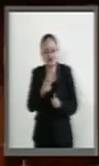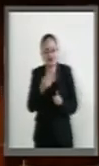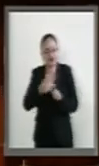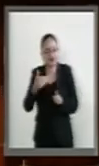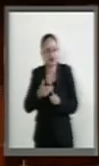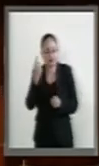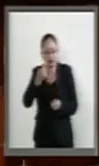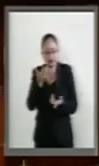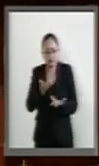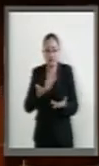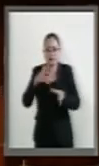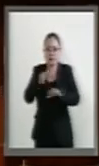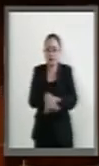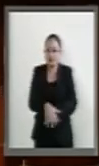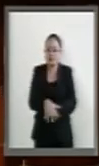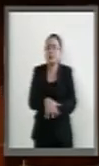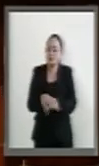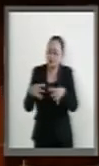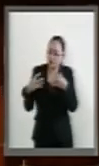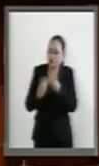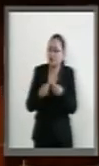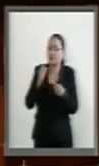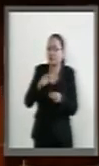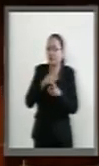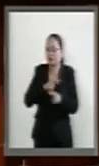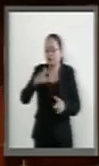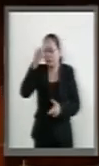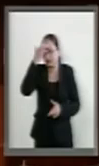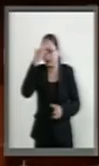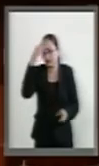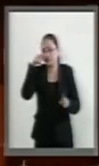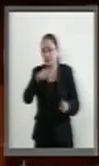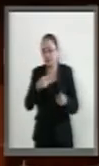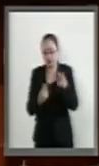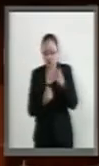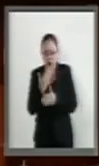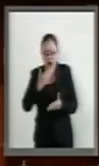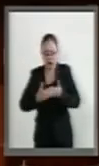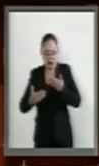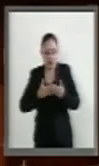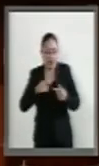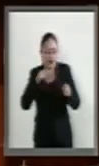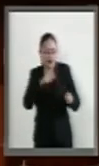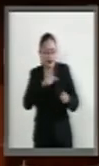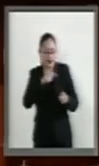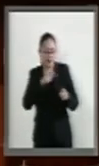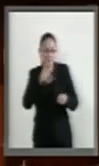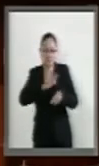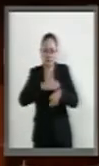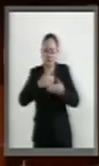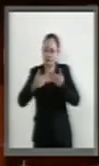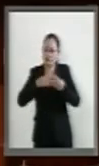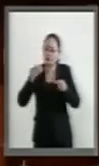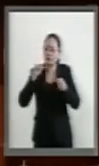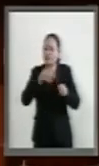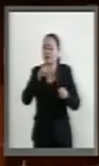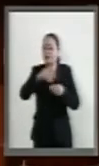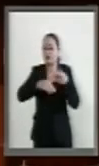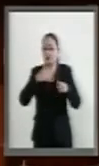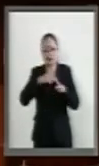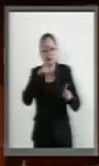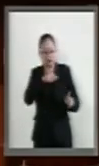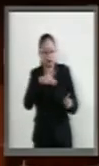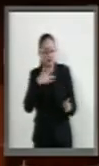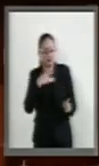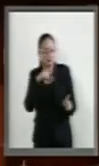integración y reconocida de vanguardia a nivel global, pero también un espacio que se constituye en